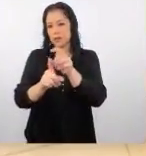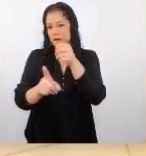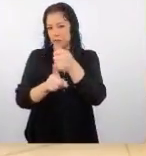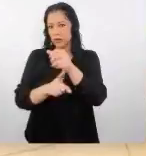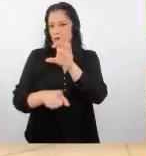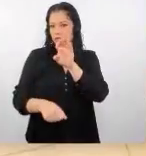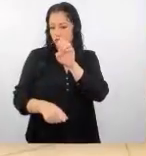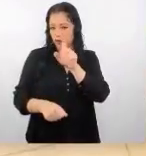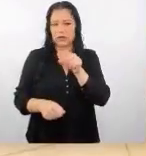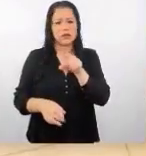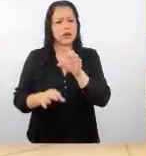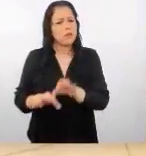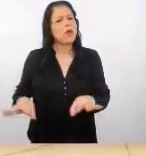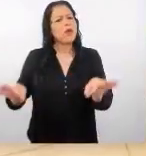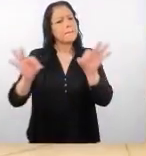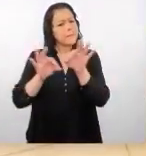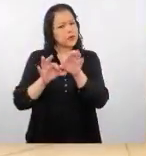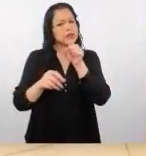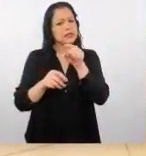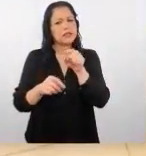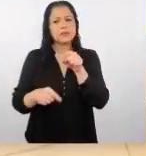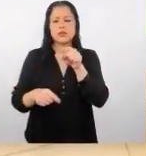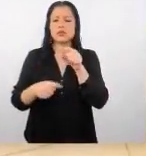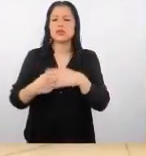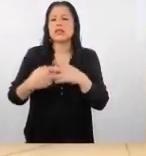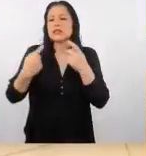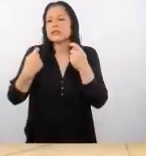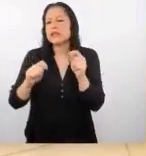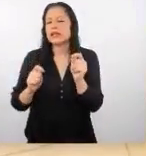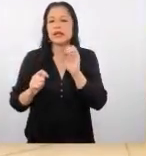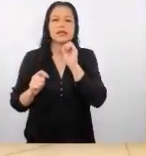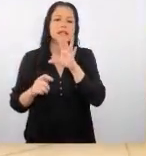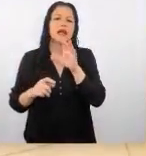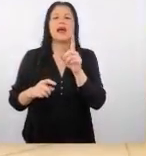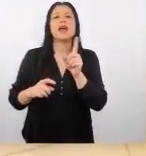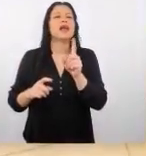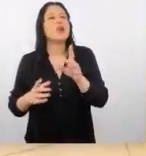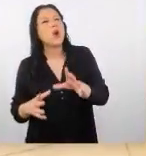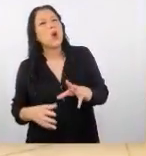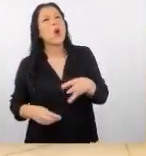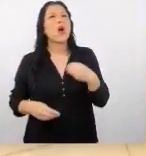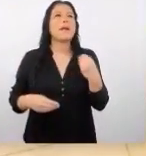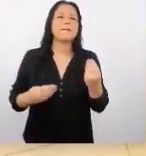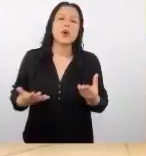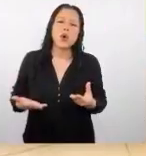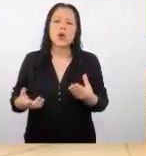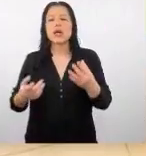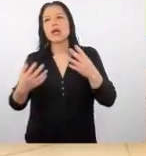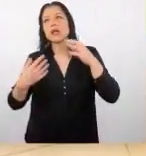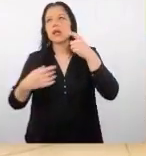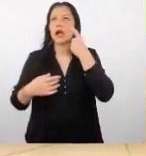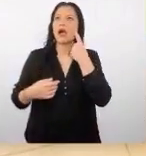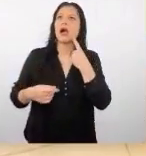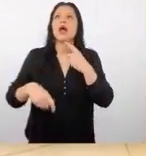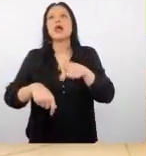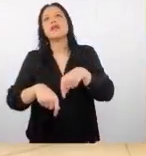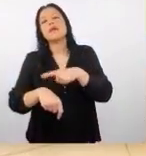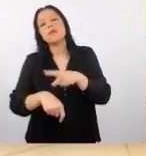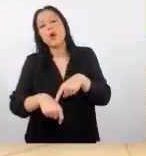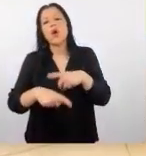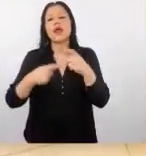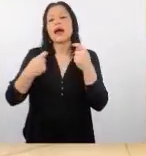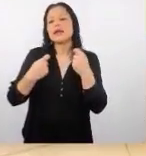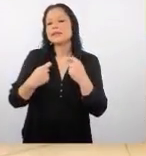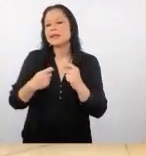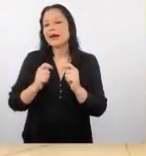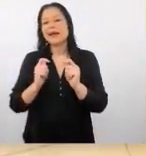también entonces es muy importante eso porque si se tratan de decirles no es porque no se ha habido una demora y tratan de